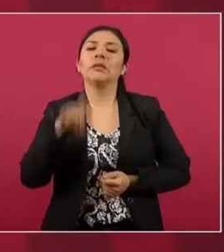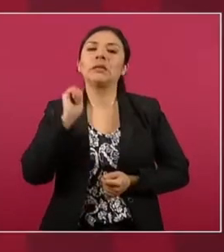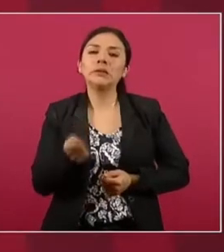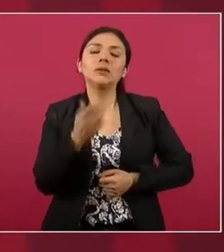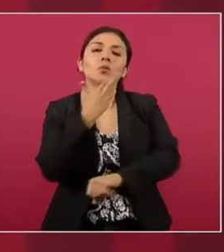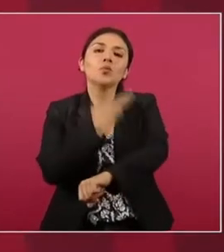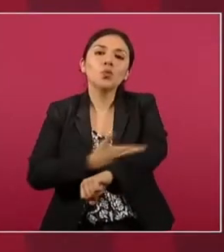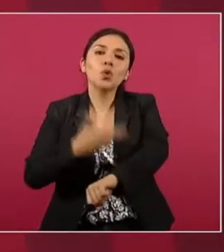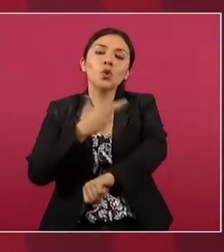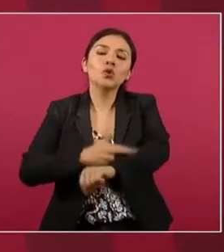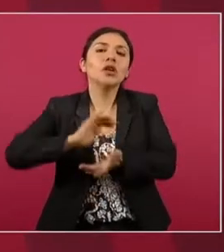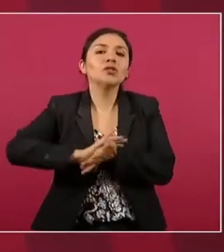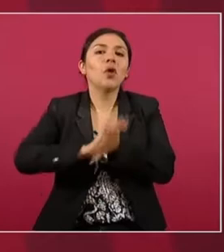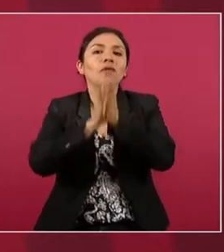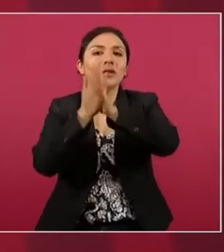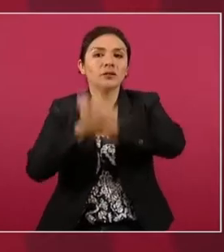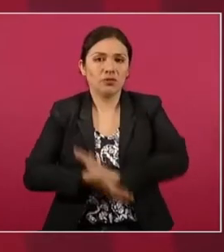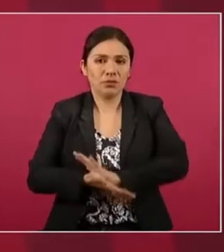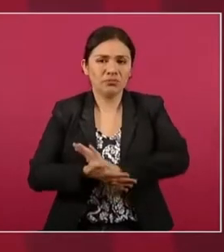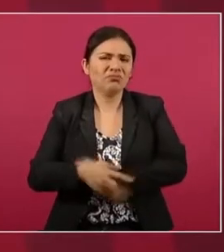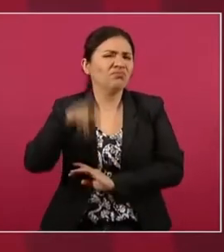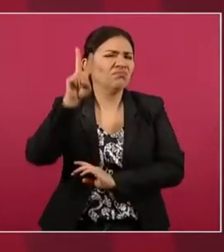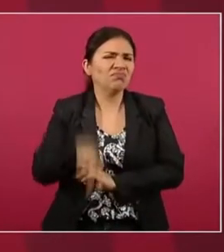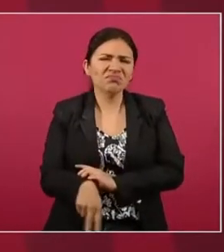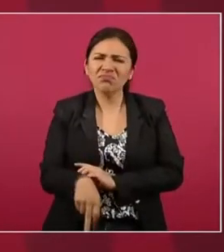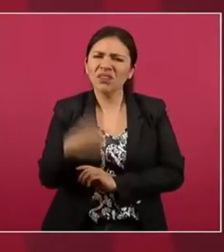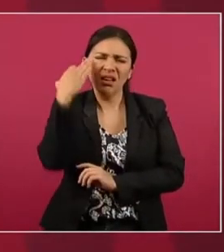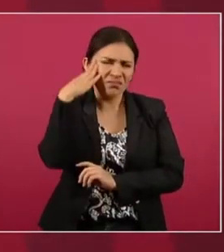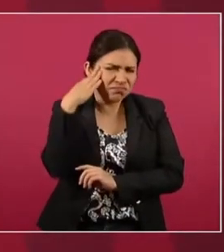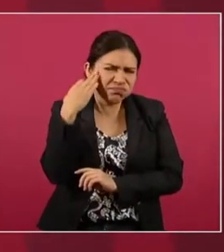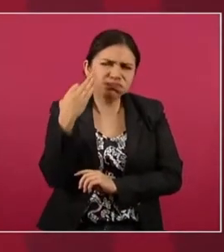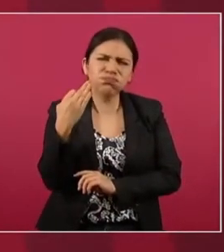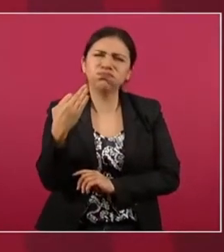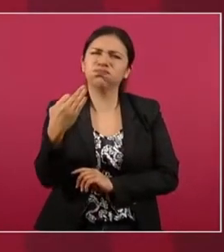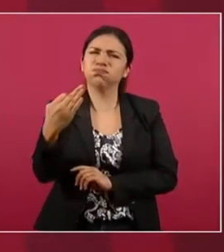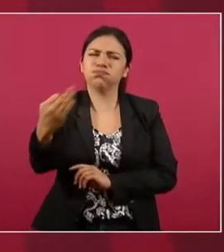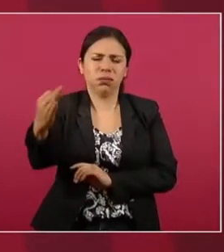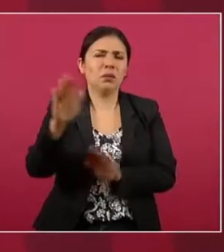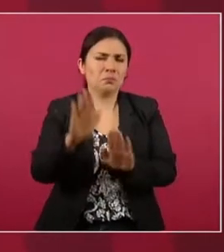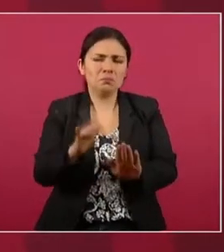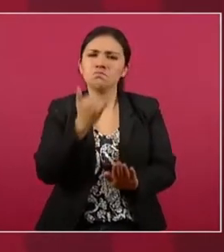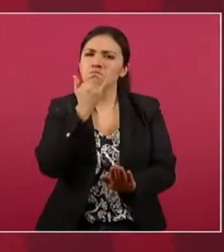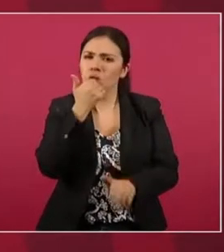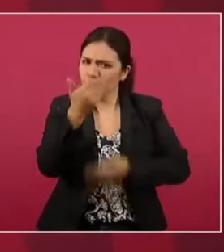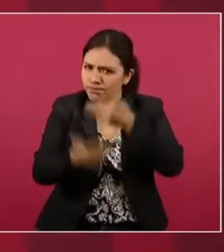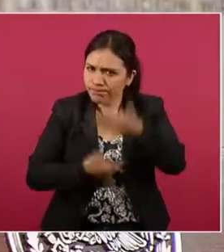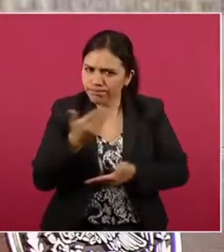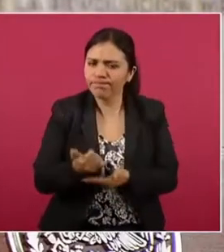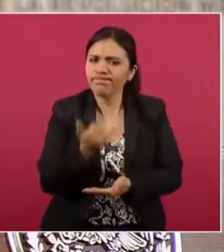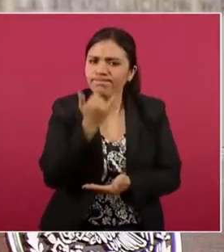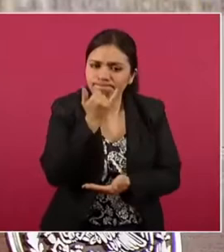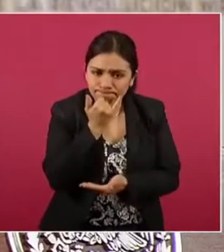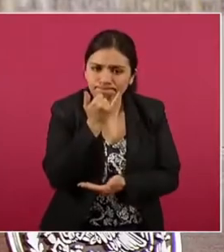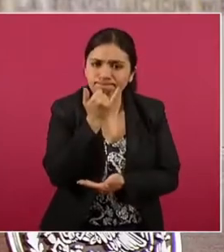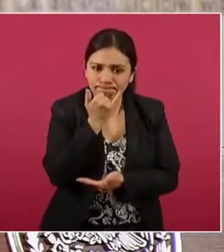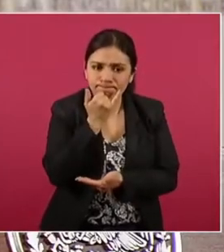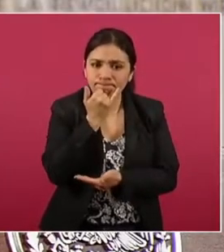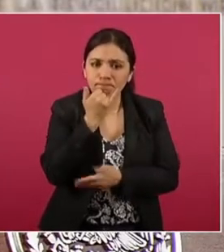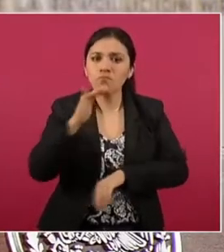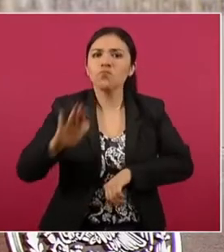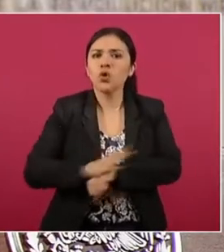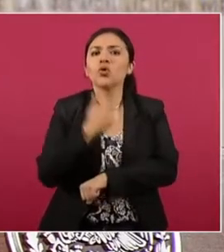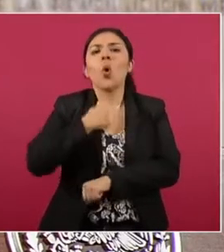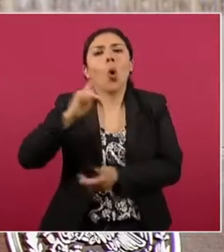que tardó mucho y ofrezco disculpas por